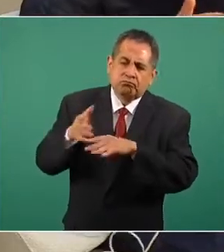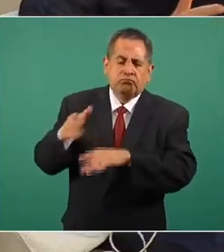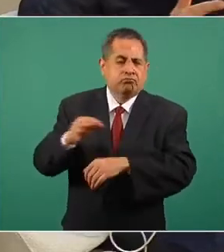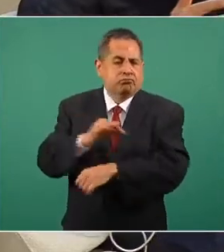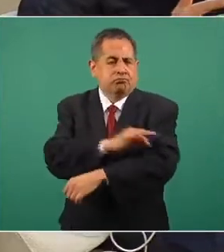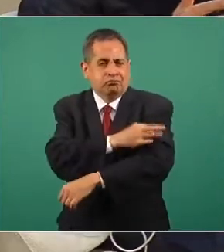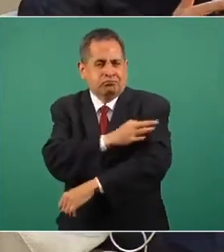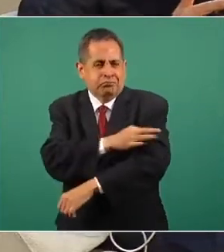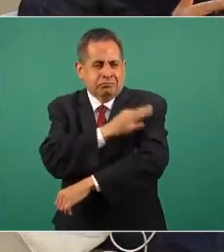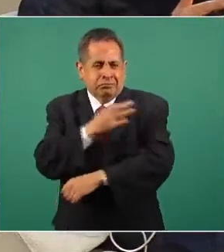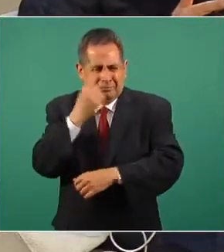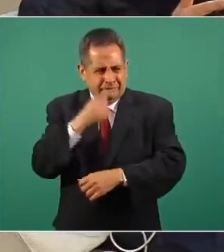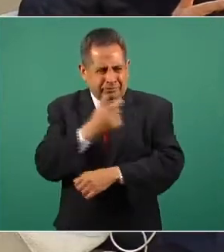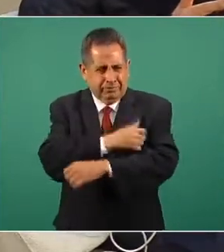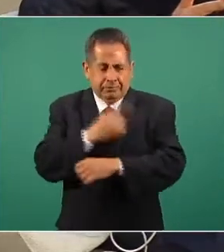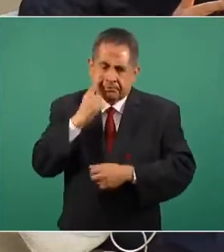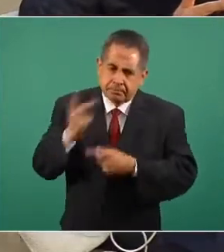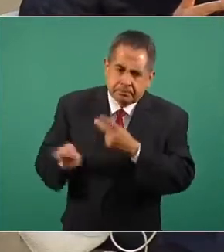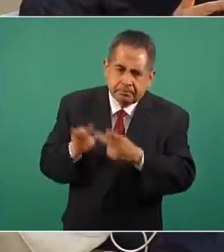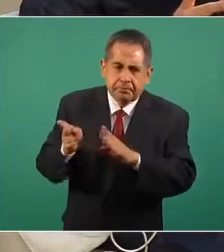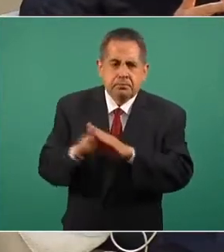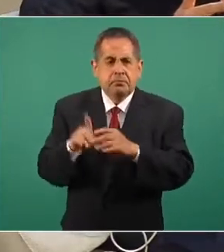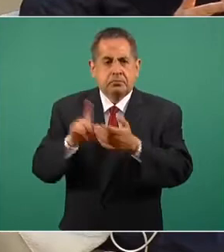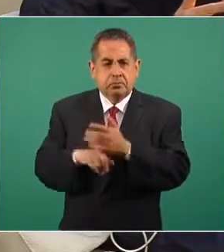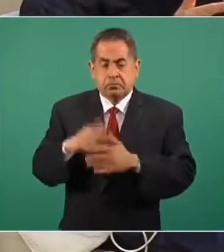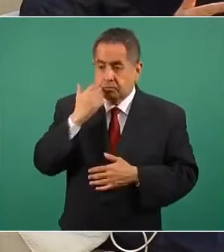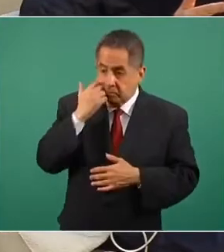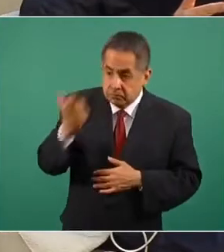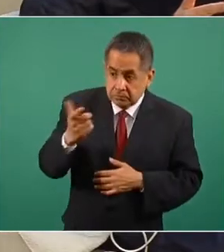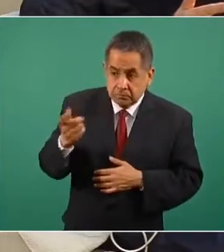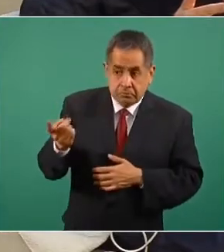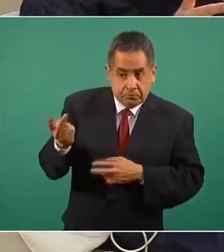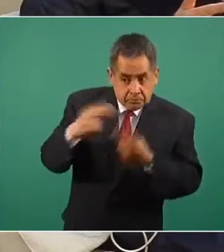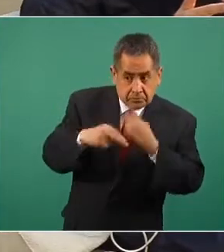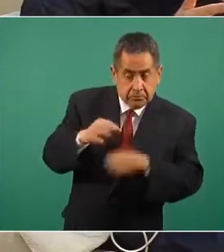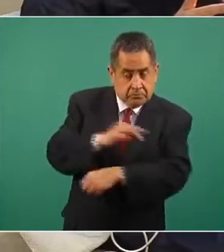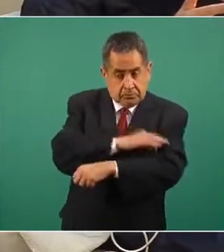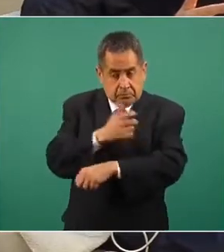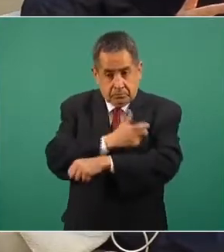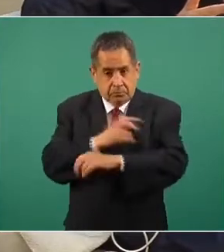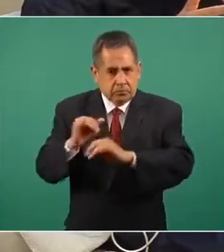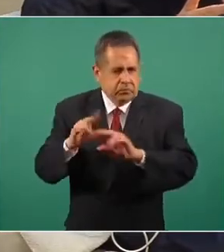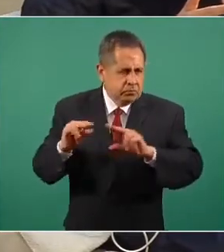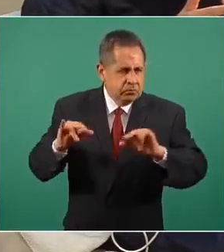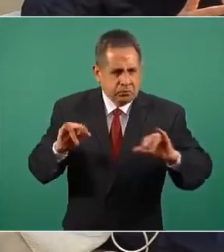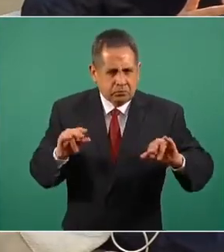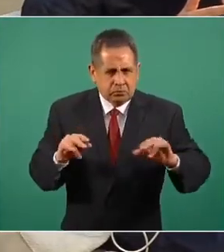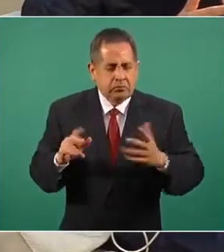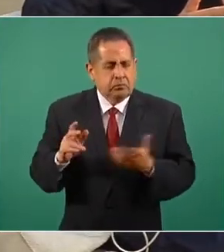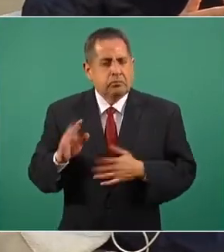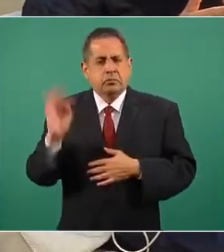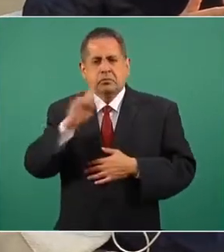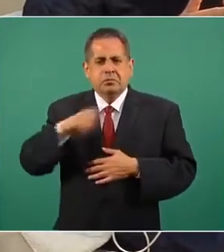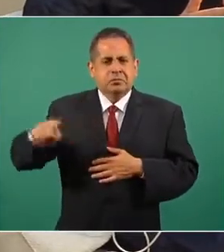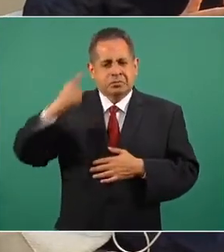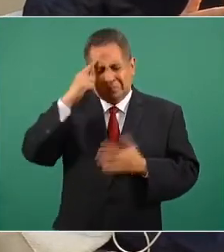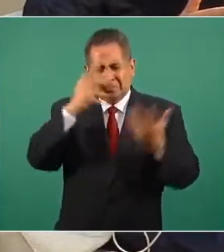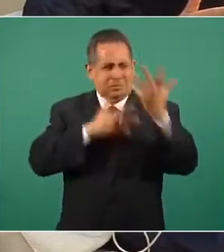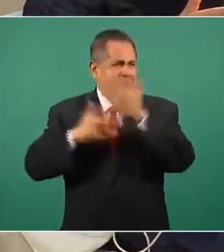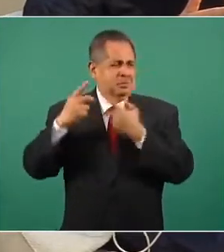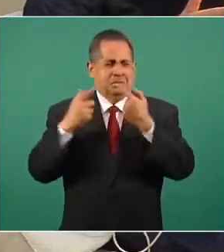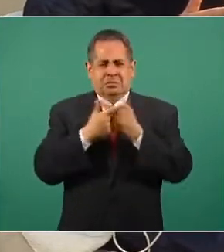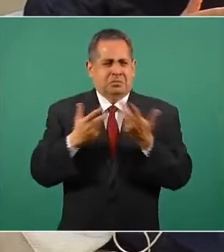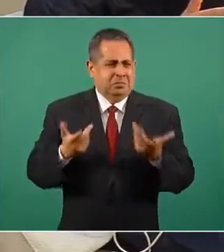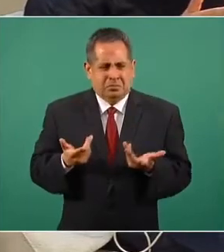vacuna, precisamente para preguntarles si van a querer aplicársela, etcétera. Pero eso ha causado un poco de confusión,